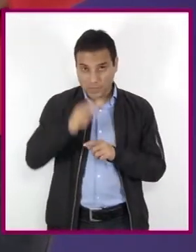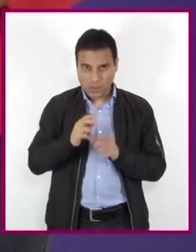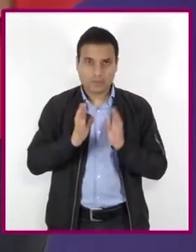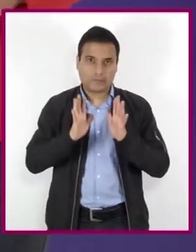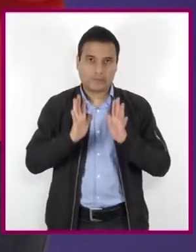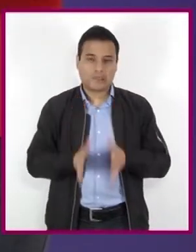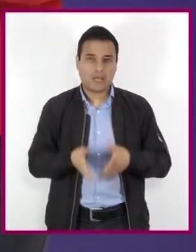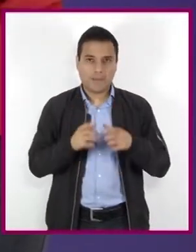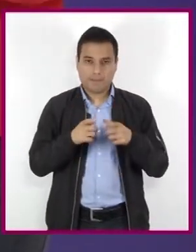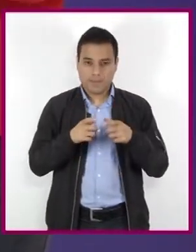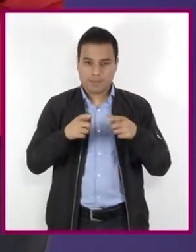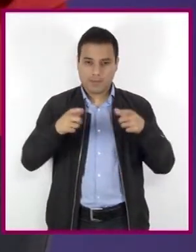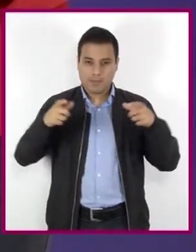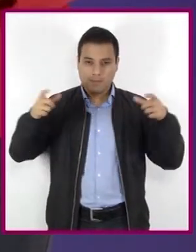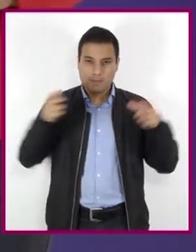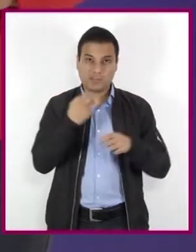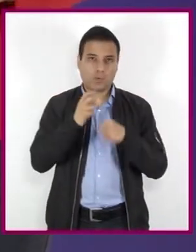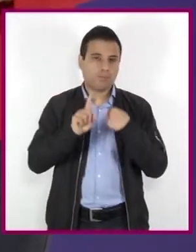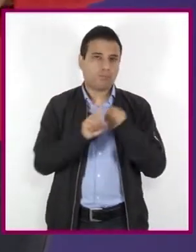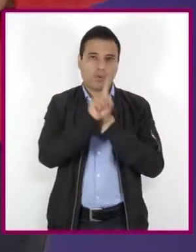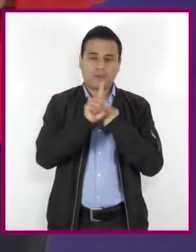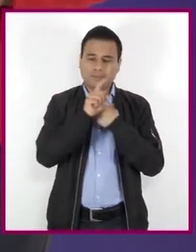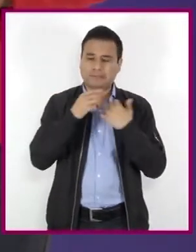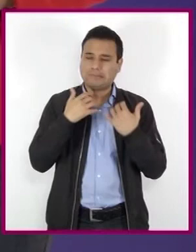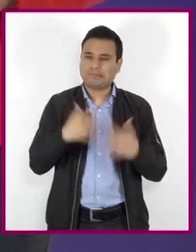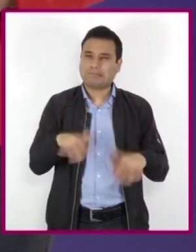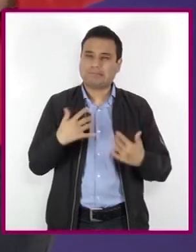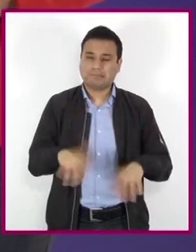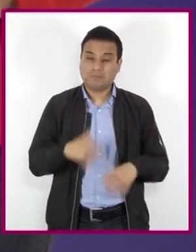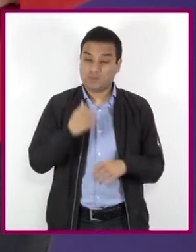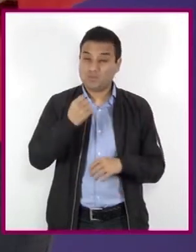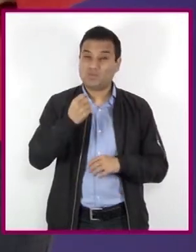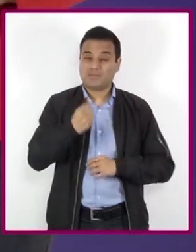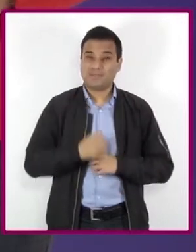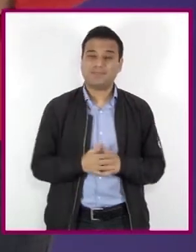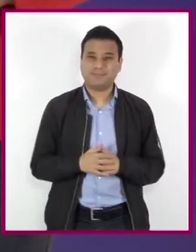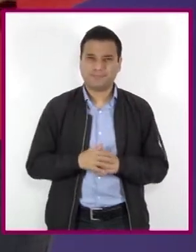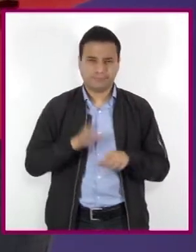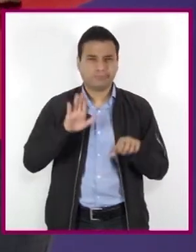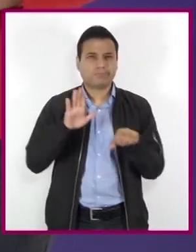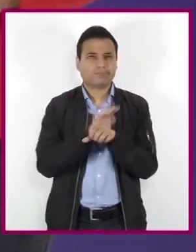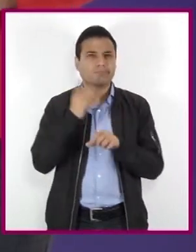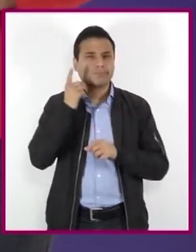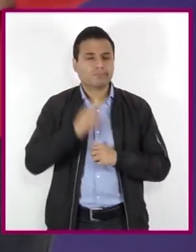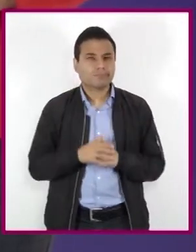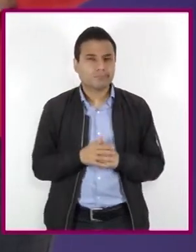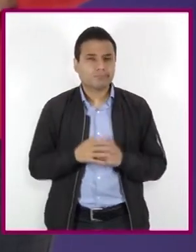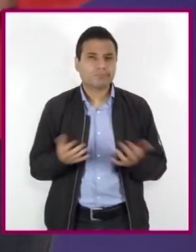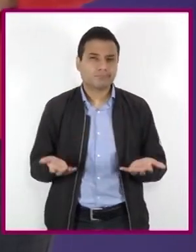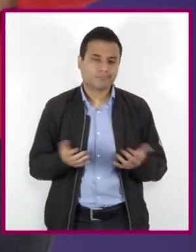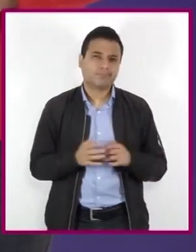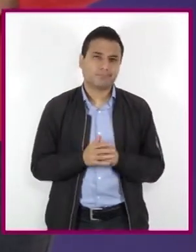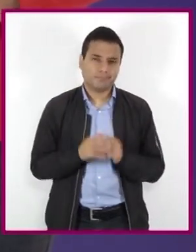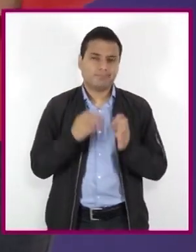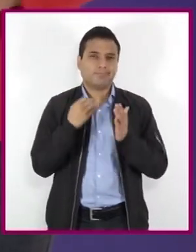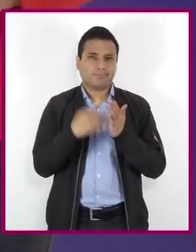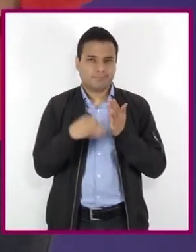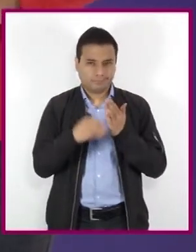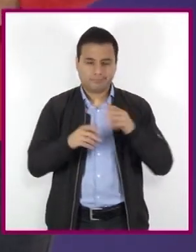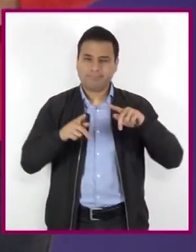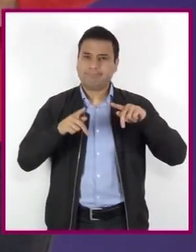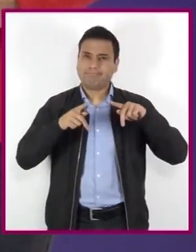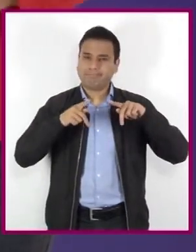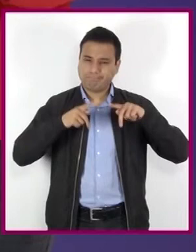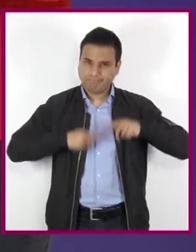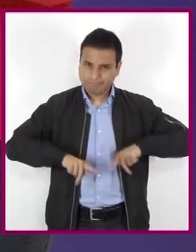como uno de los problemas de salud pública de mayor relevancia debido a las consecuencias sanitarias y sociales que